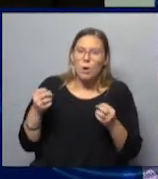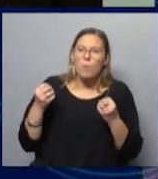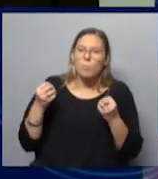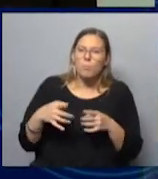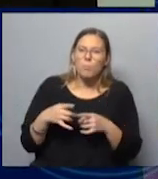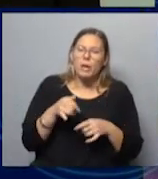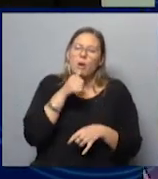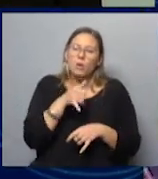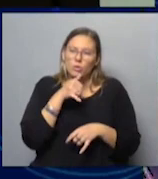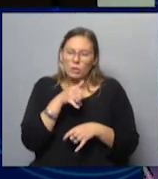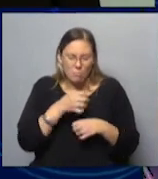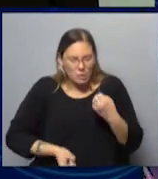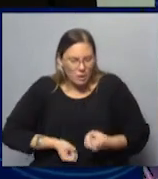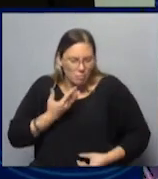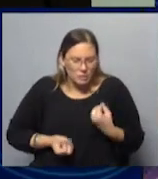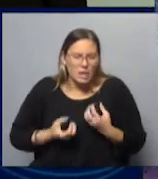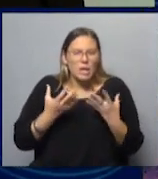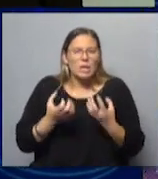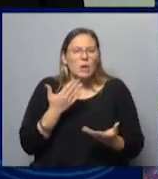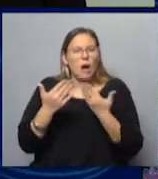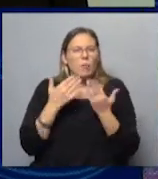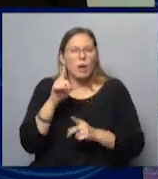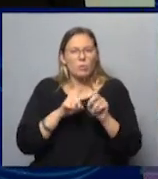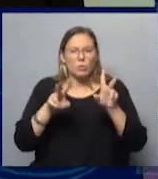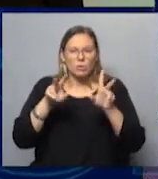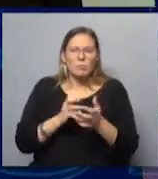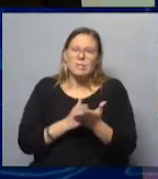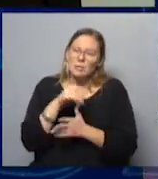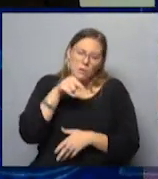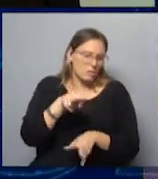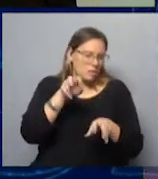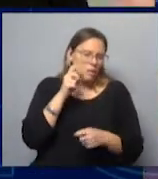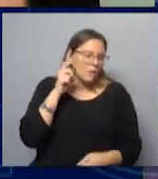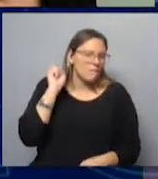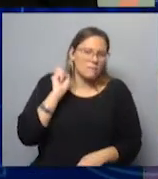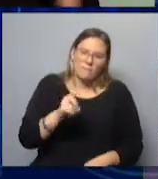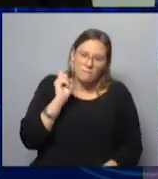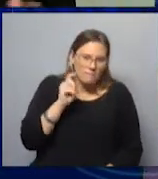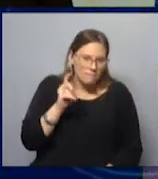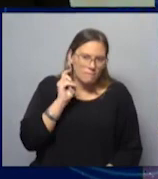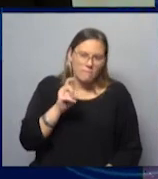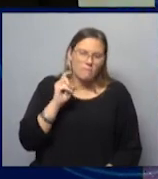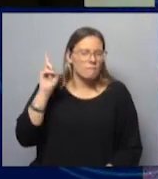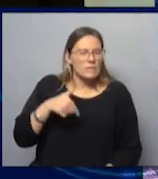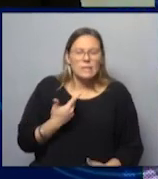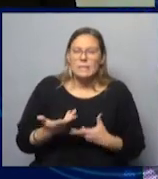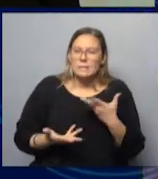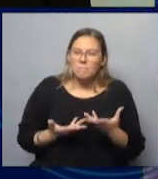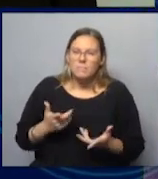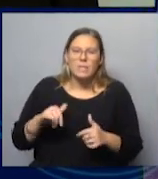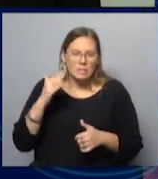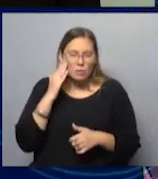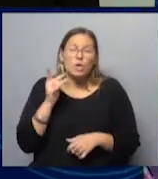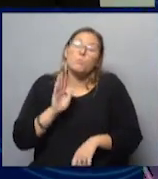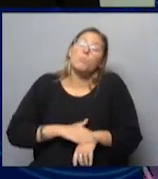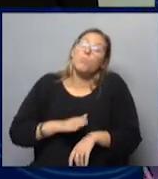tengo cosas para decir, cosas para expresar, porque quiero hablar de determinadas cosas? Y siempre estaba este tema. Aparecía, de alguna forma. Entonces yo sabía